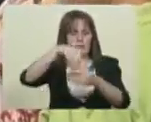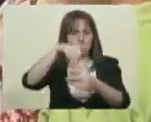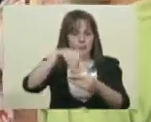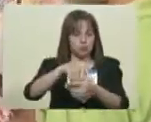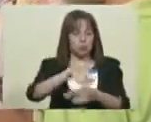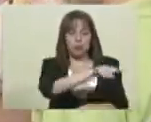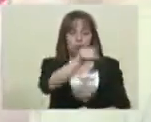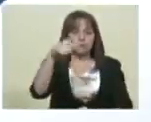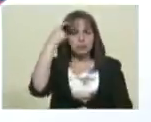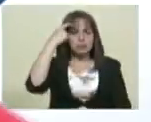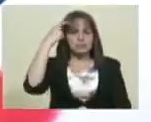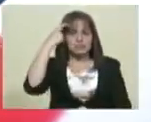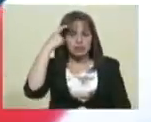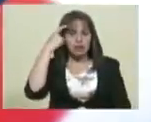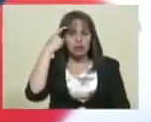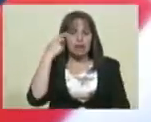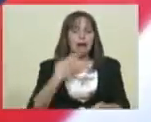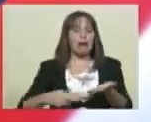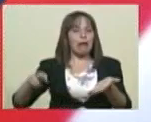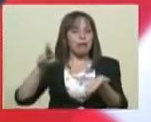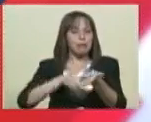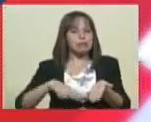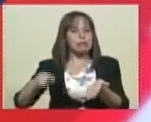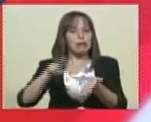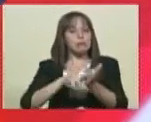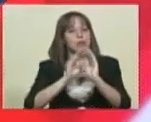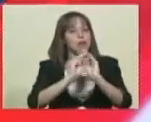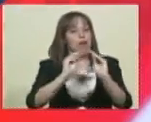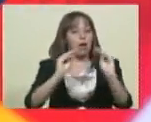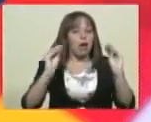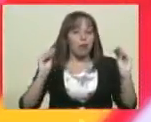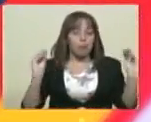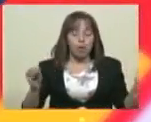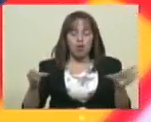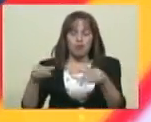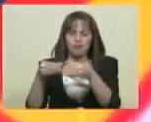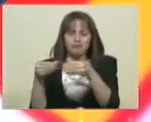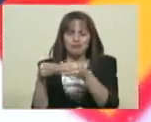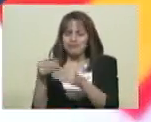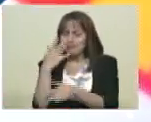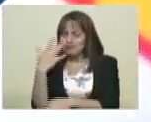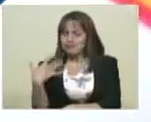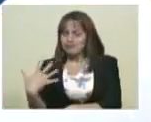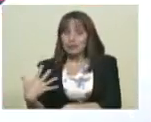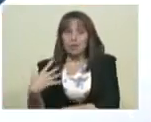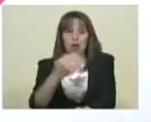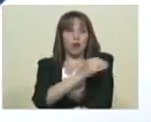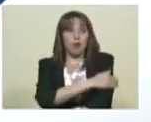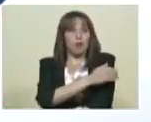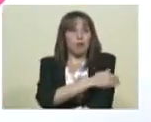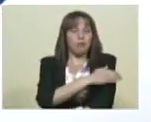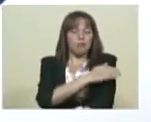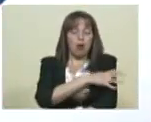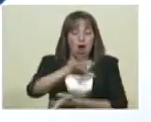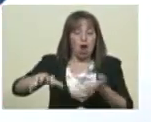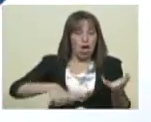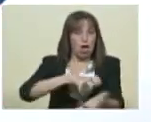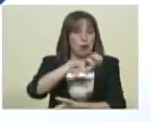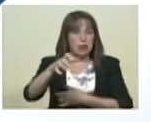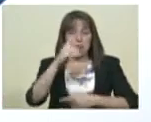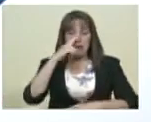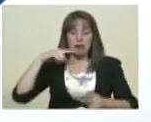público, las reiteradas llamadas de un sector, de un pequeño grupo de violencia, de